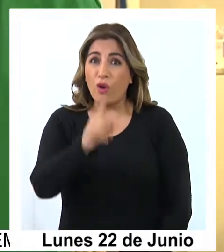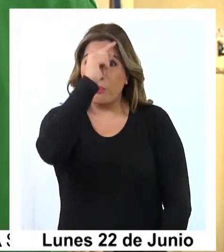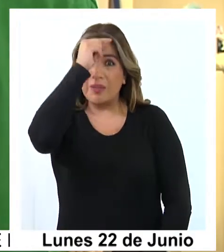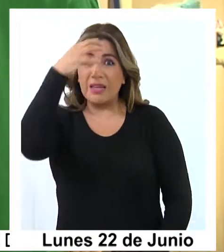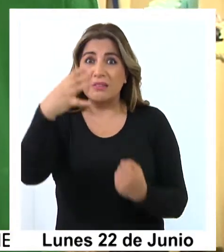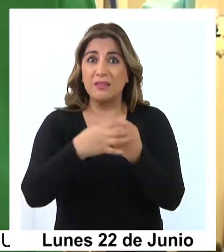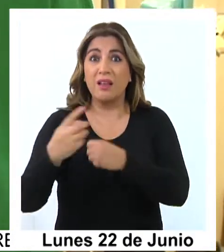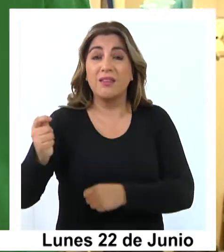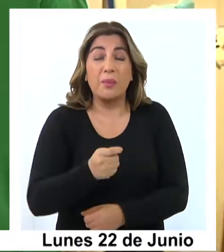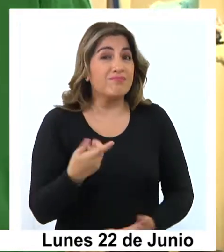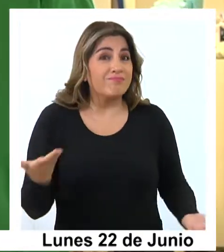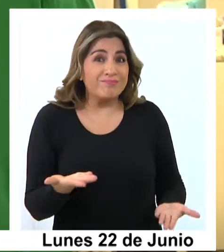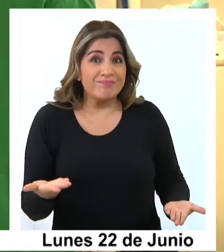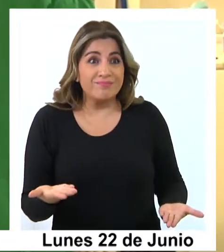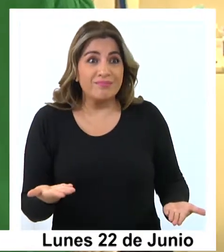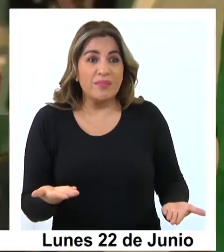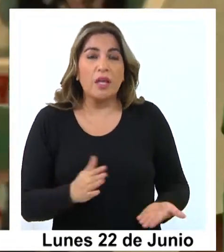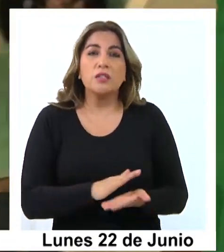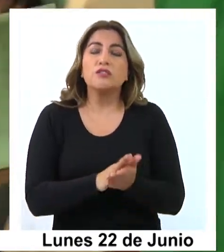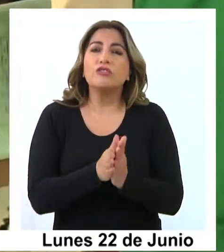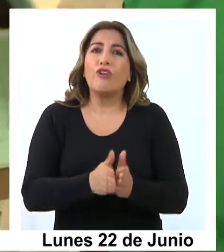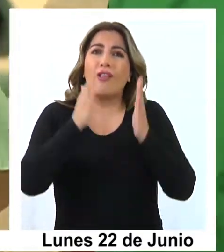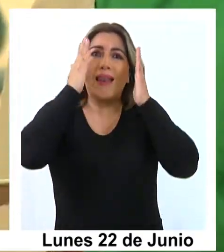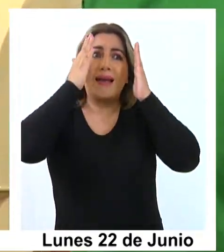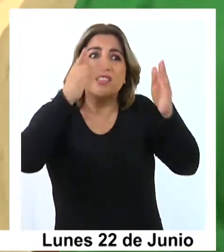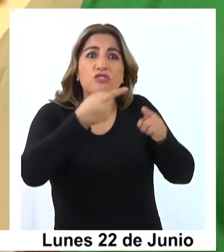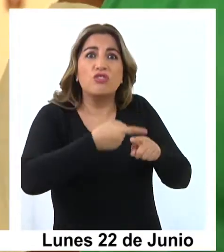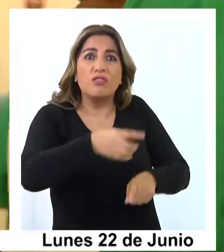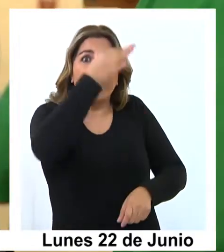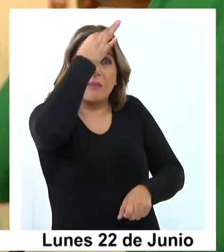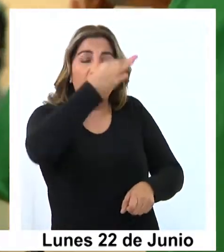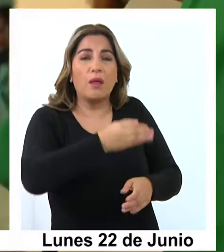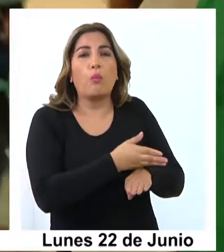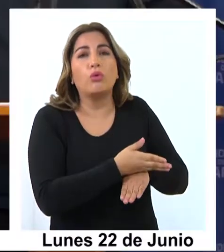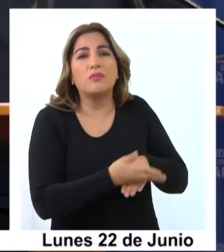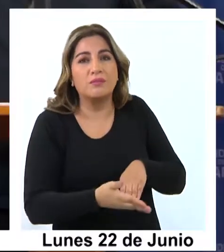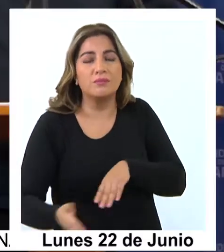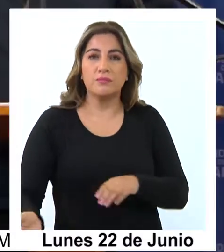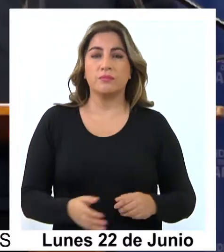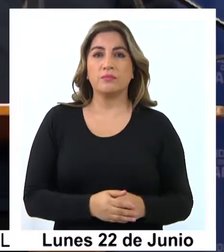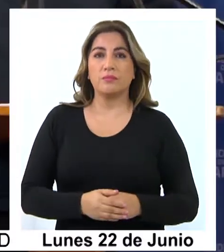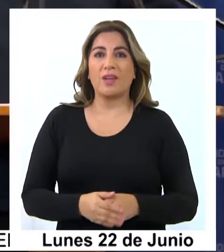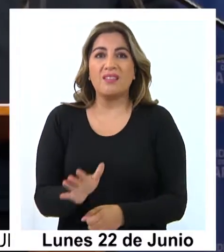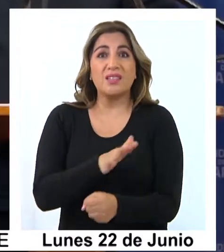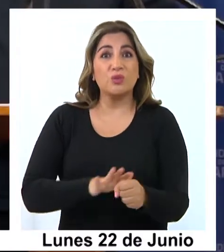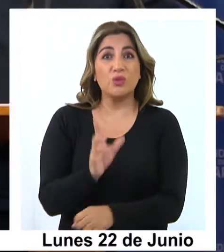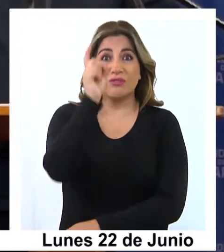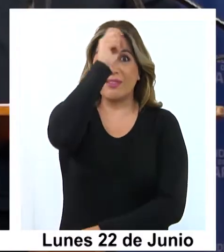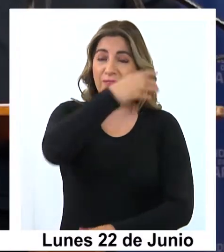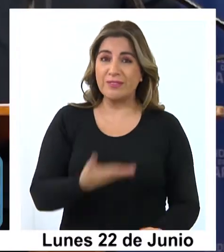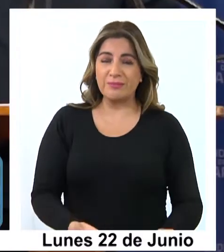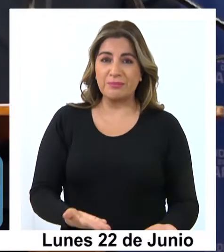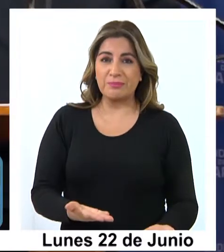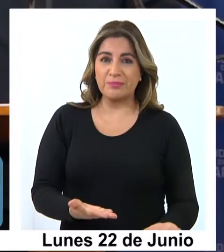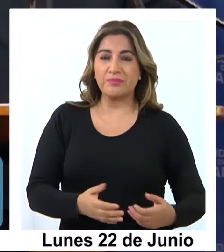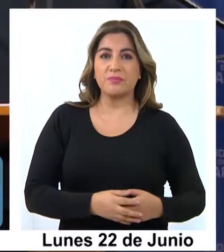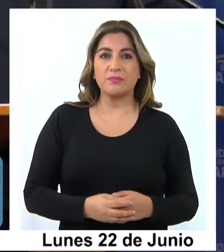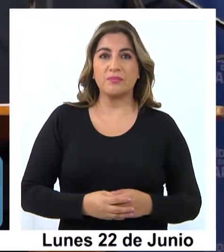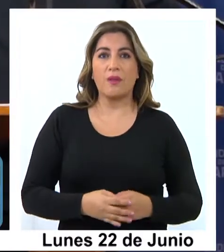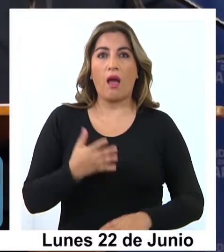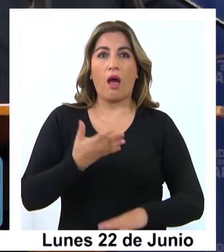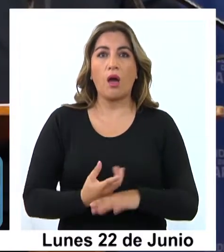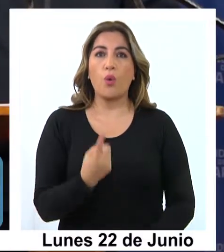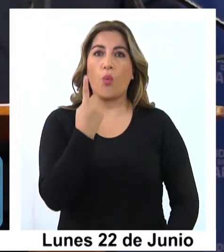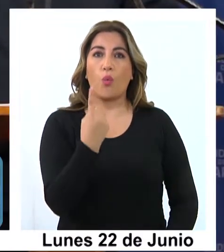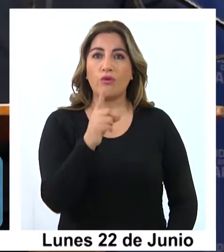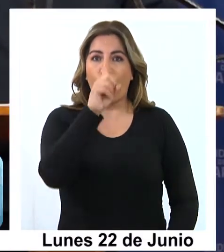Tarapacá ha significado retrasar las atenciones de otras patologías. La parte difícil de todo esto es que, como tenemos